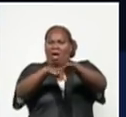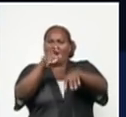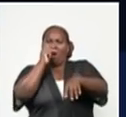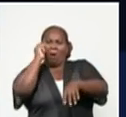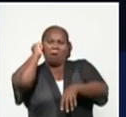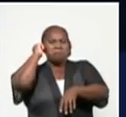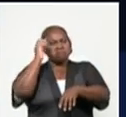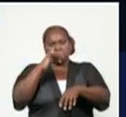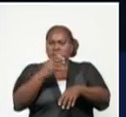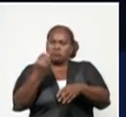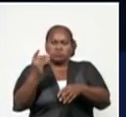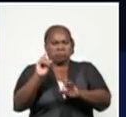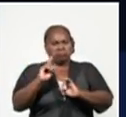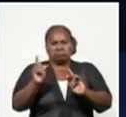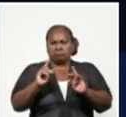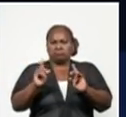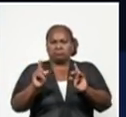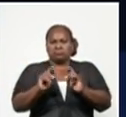sexo y el otro.